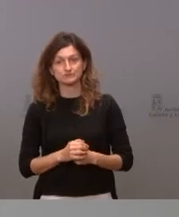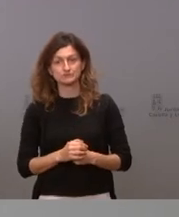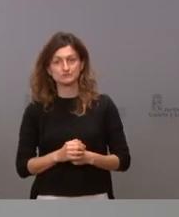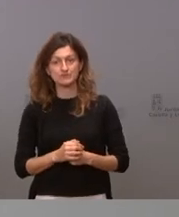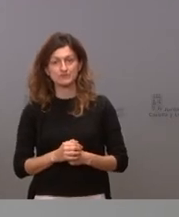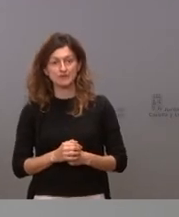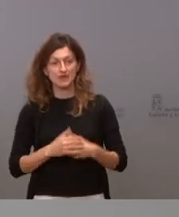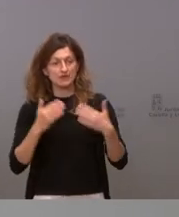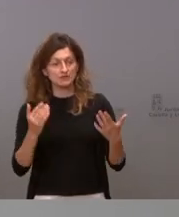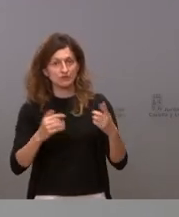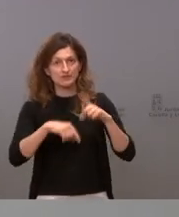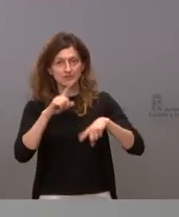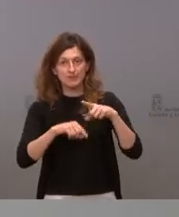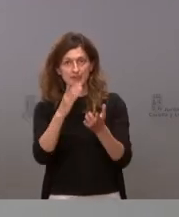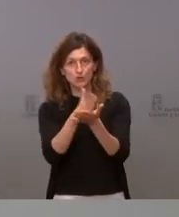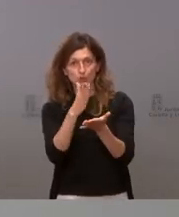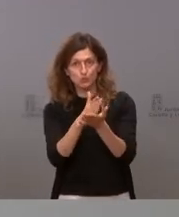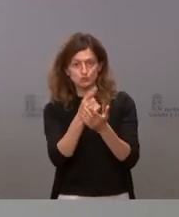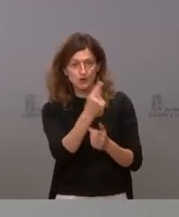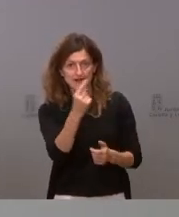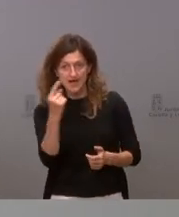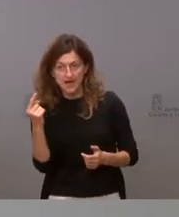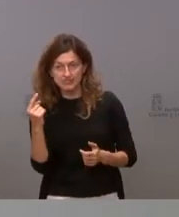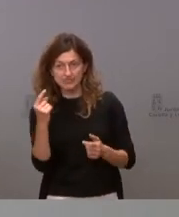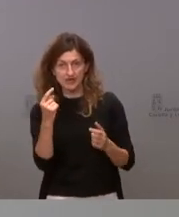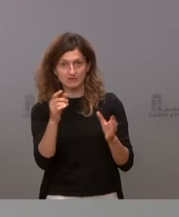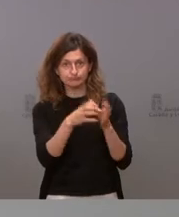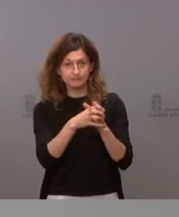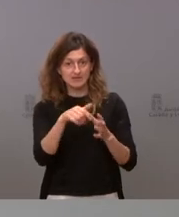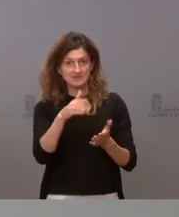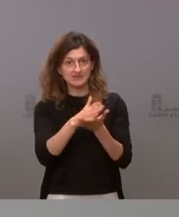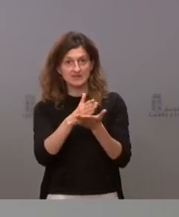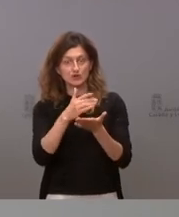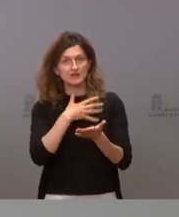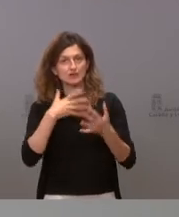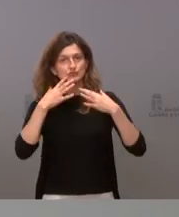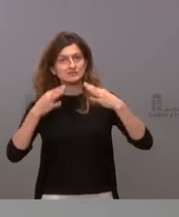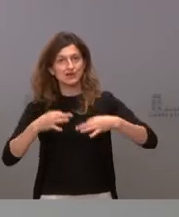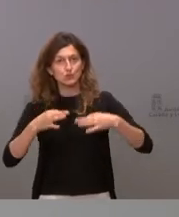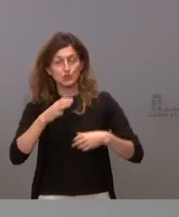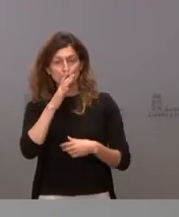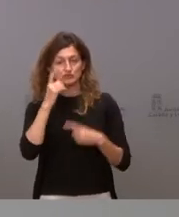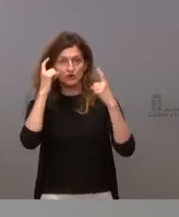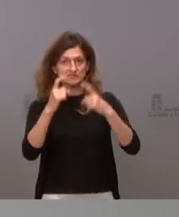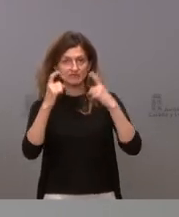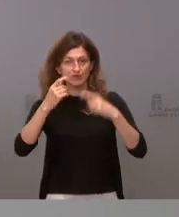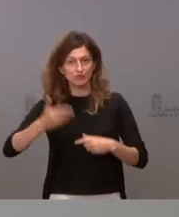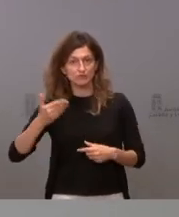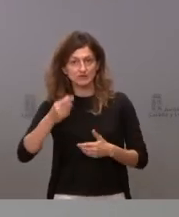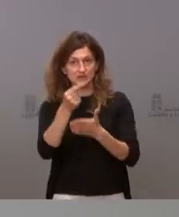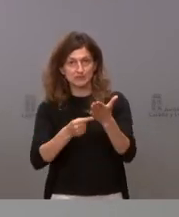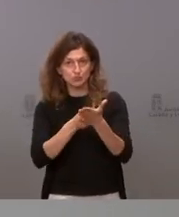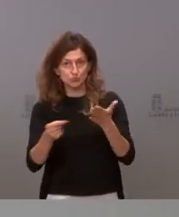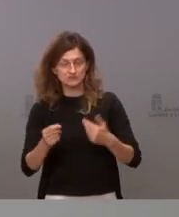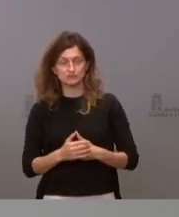vamos a ir curso a curso. Volvemos a insistir que este queremos que sea un curso seguro. Por eso se hace un esfuerzo importante presupuestario.